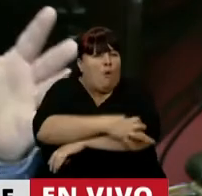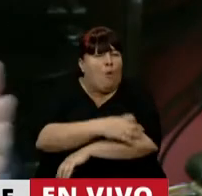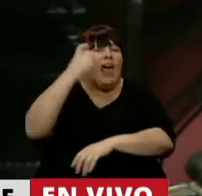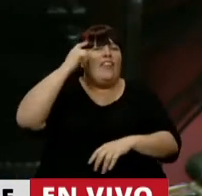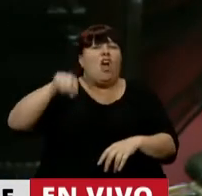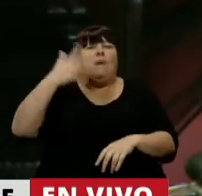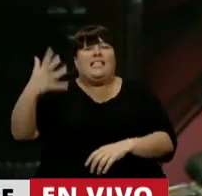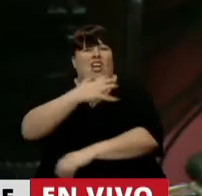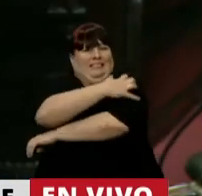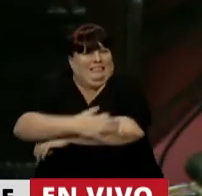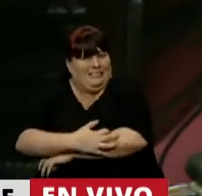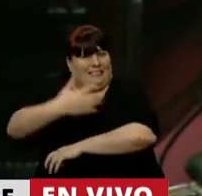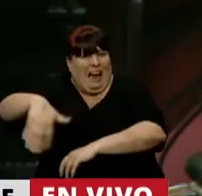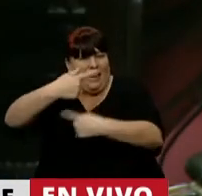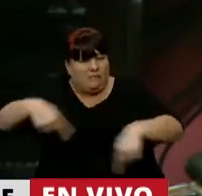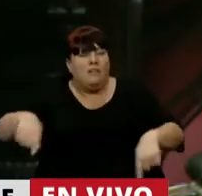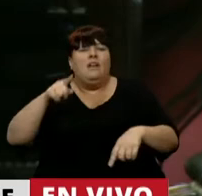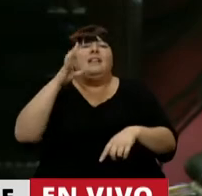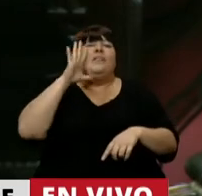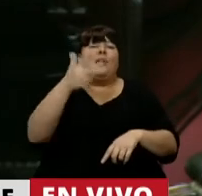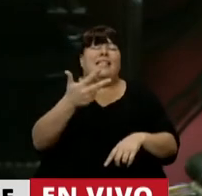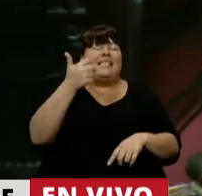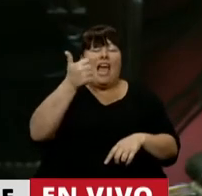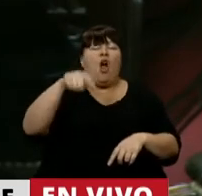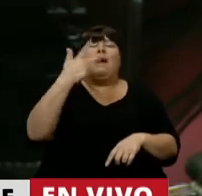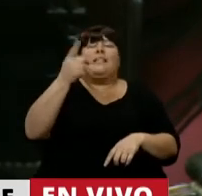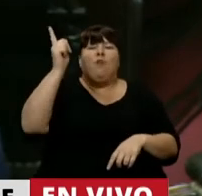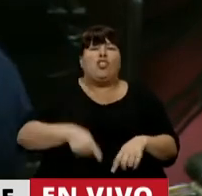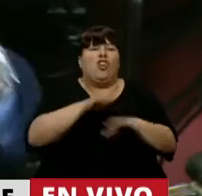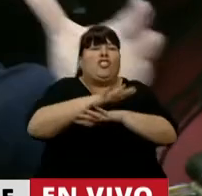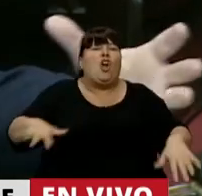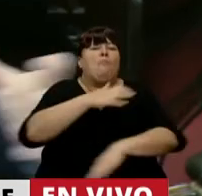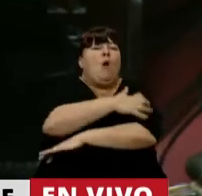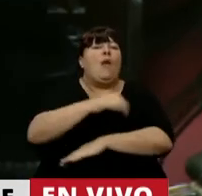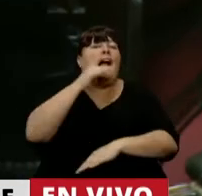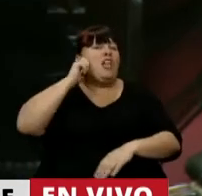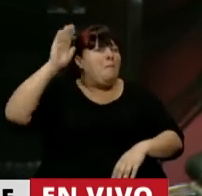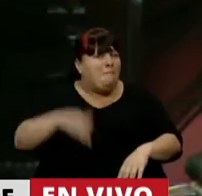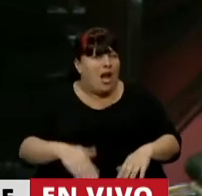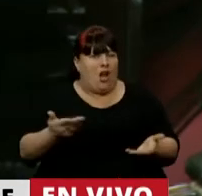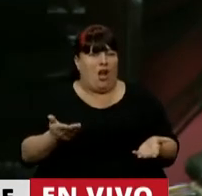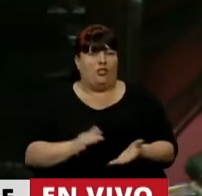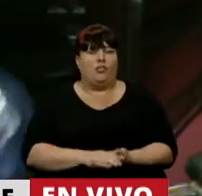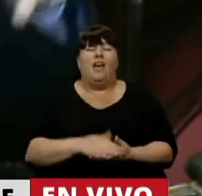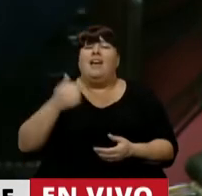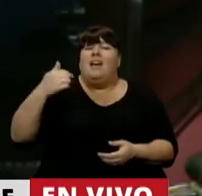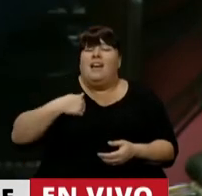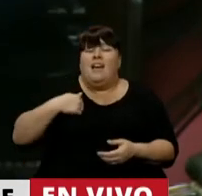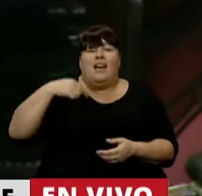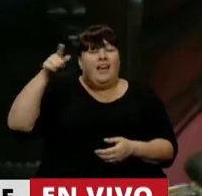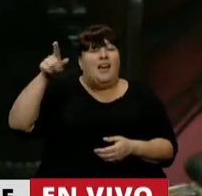10,5% de indigencia. 56,3% de chicos pobres menores de 14 años. En